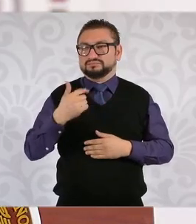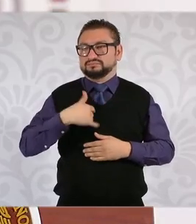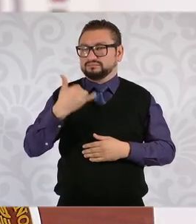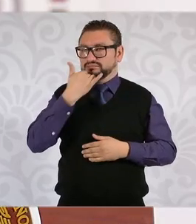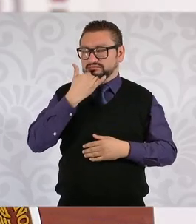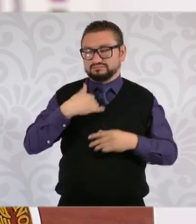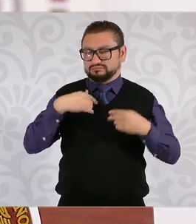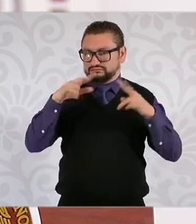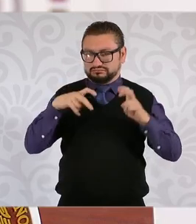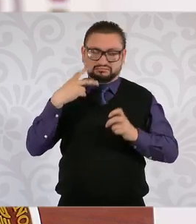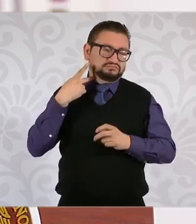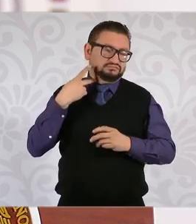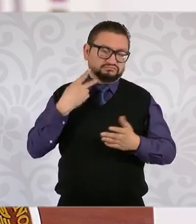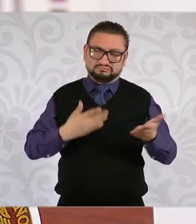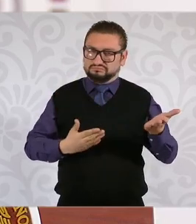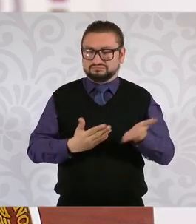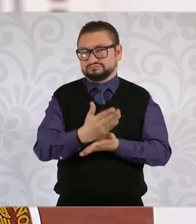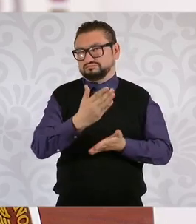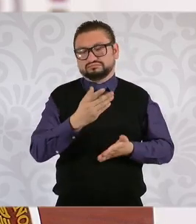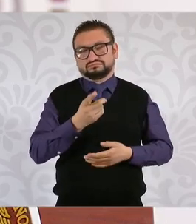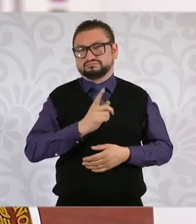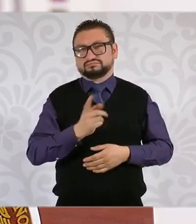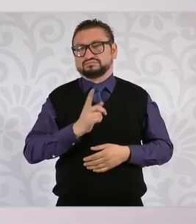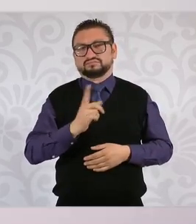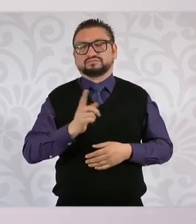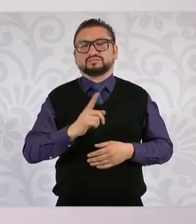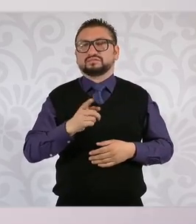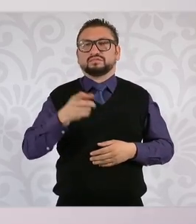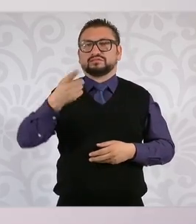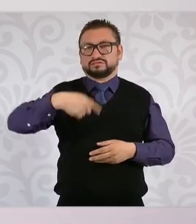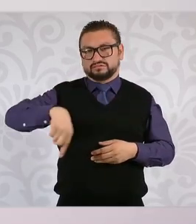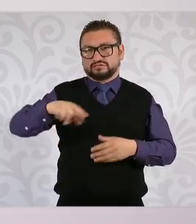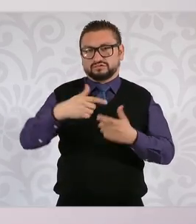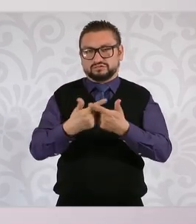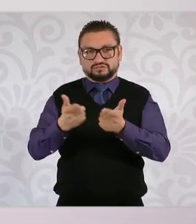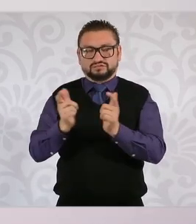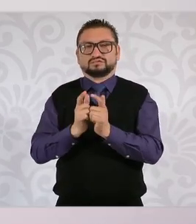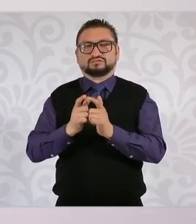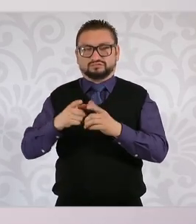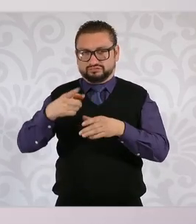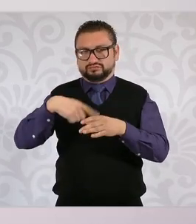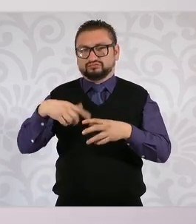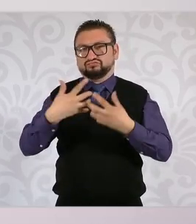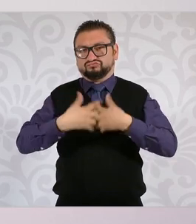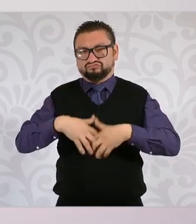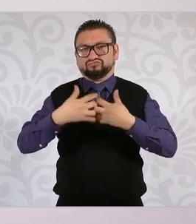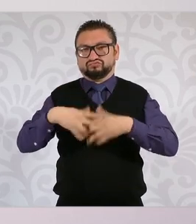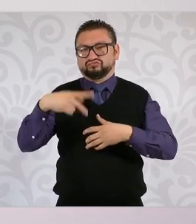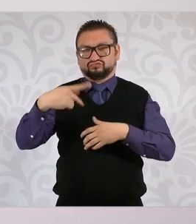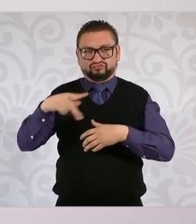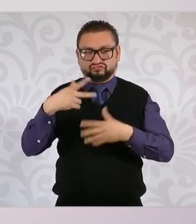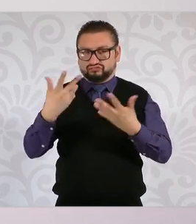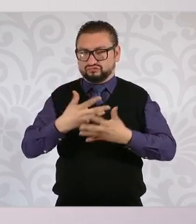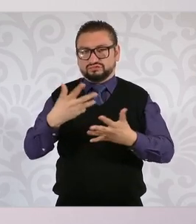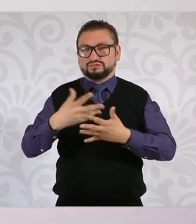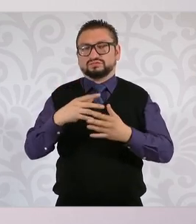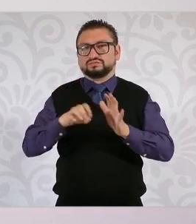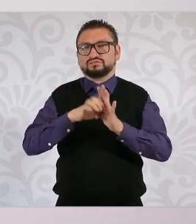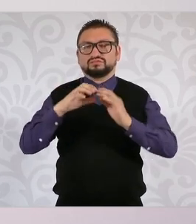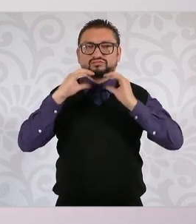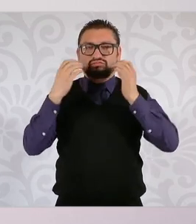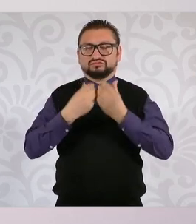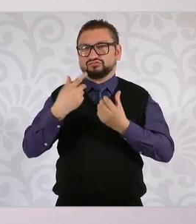meter al funcionamiento interno del Congreso.